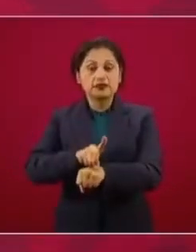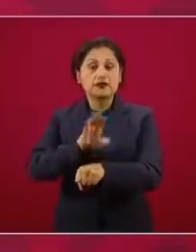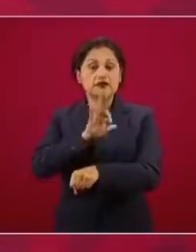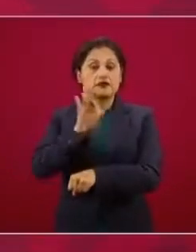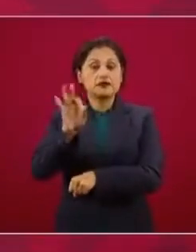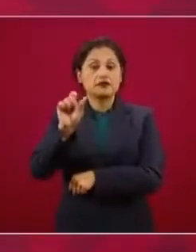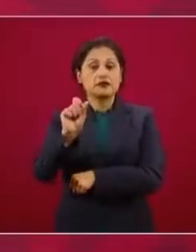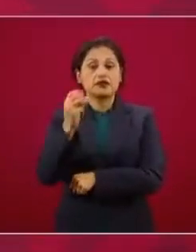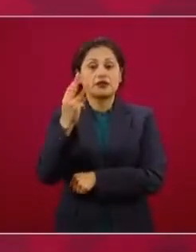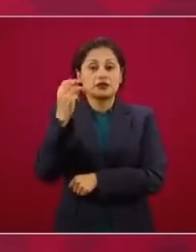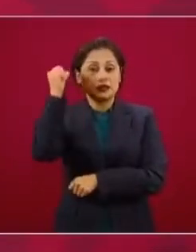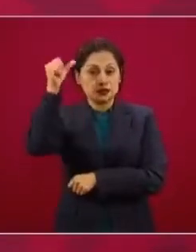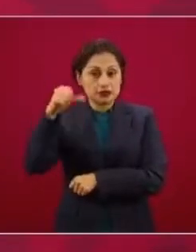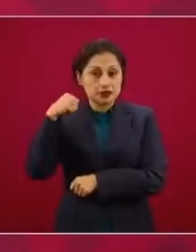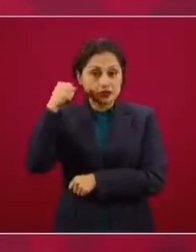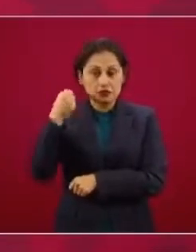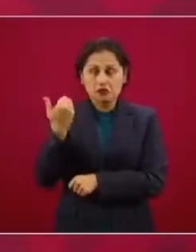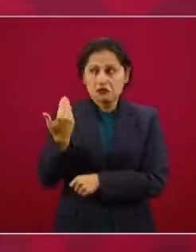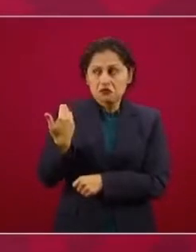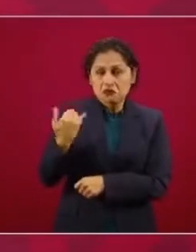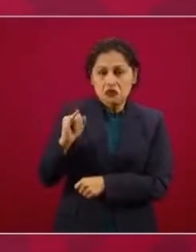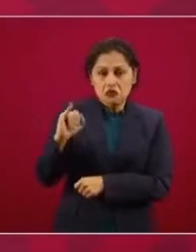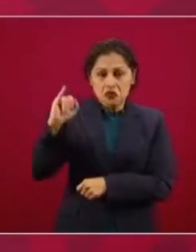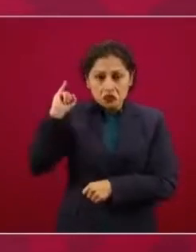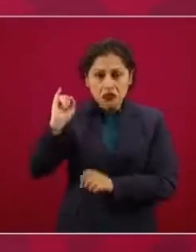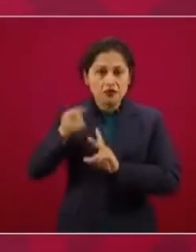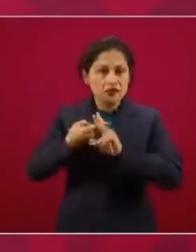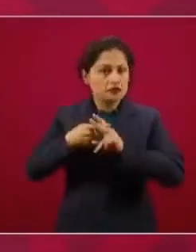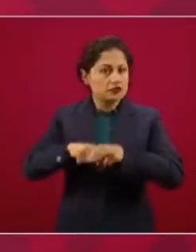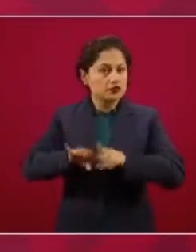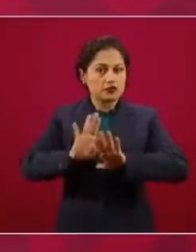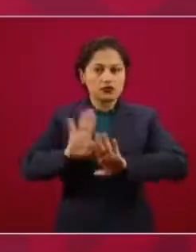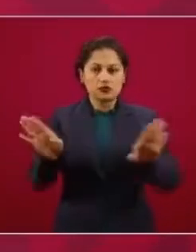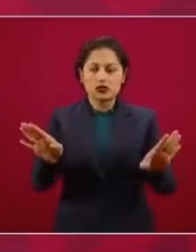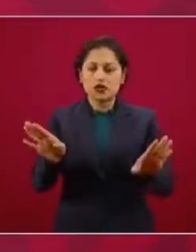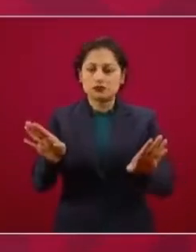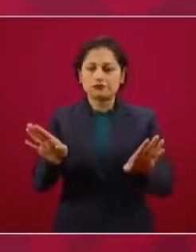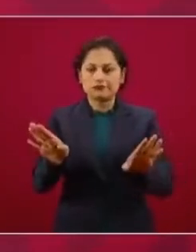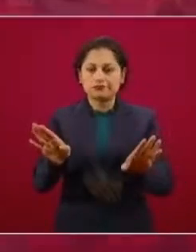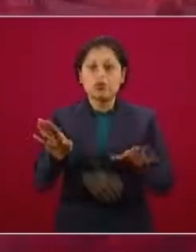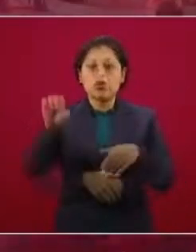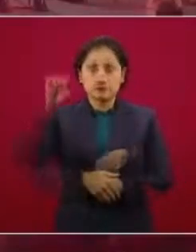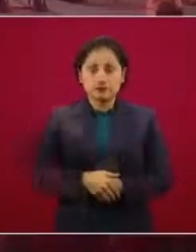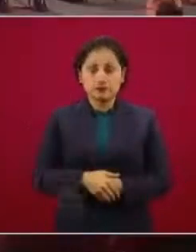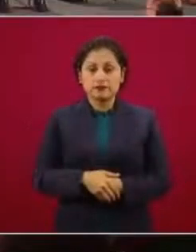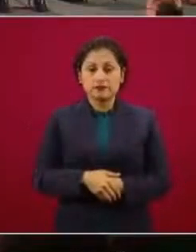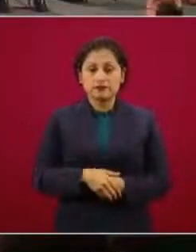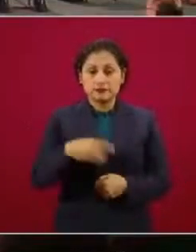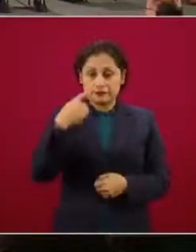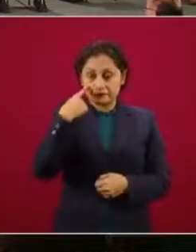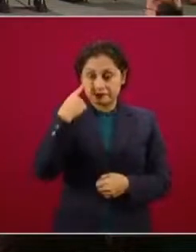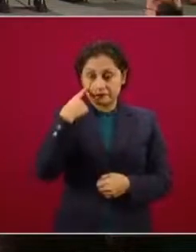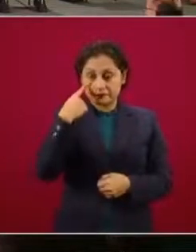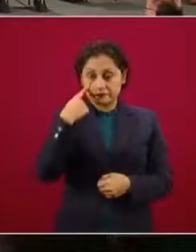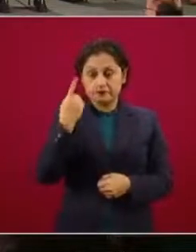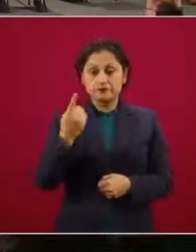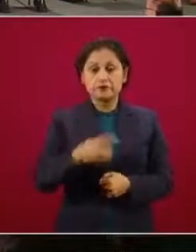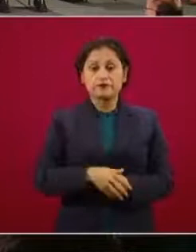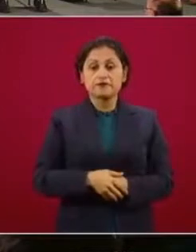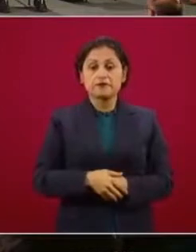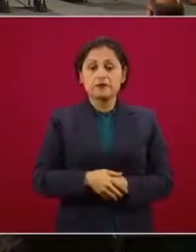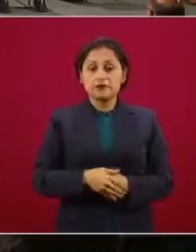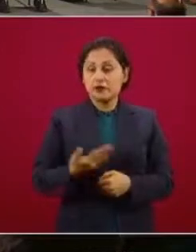de abril, es decir, el pasado jueves, y hoy traemos los primeros resultados. Hemos tenido en estos